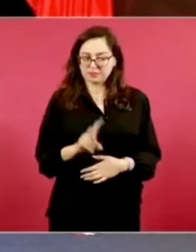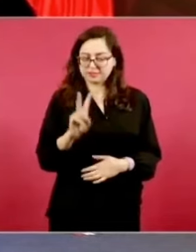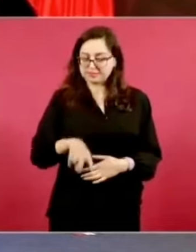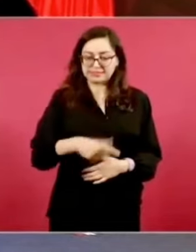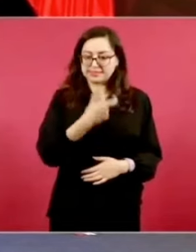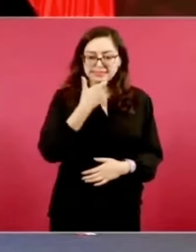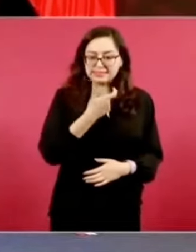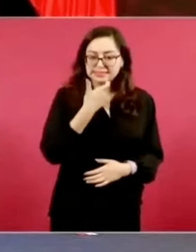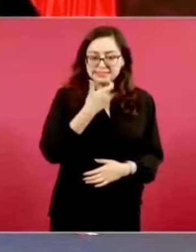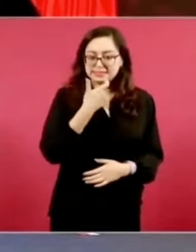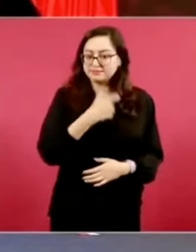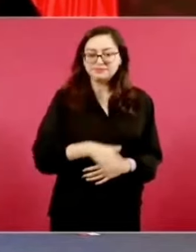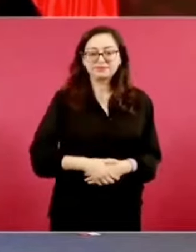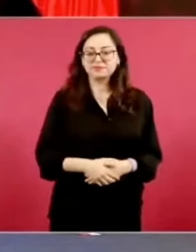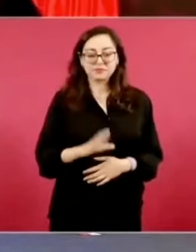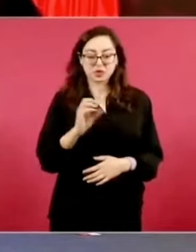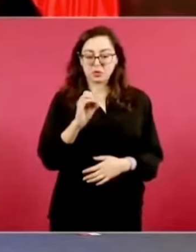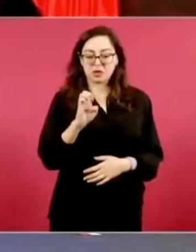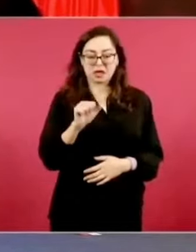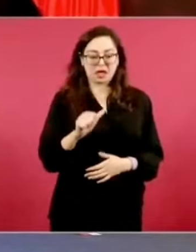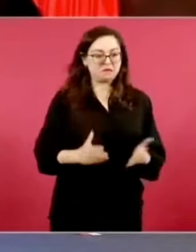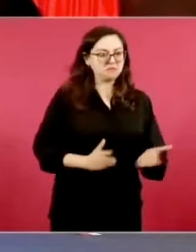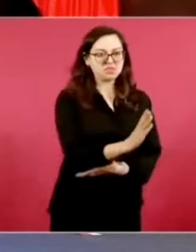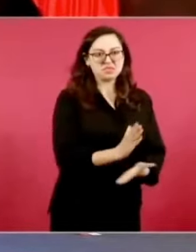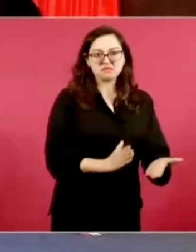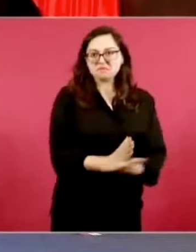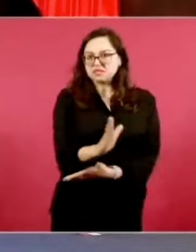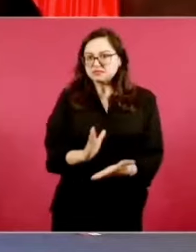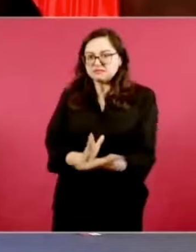se meten en cuestiones políticas.